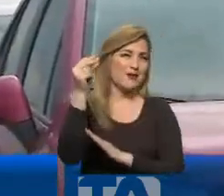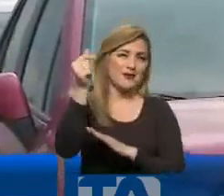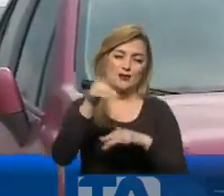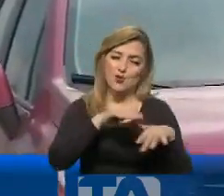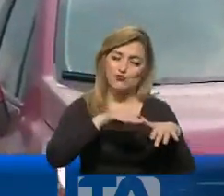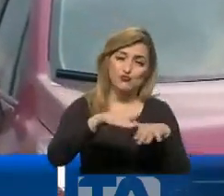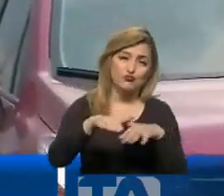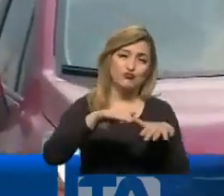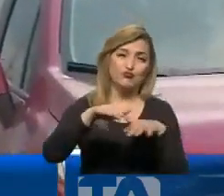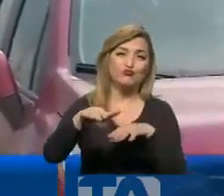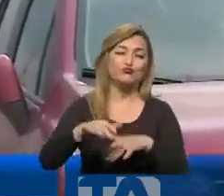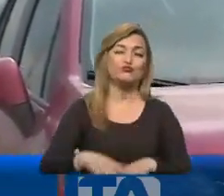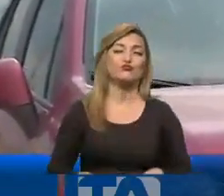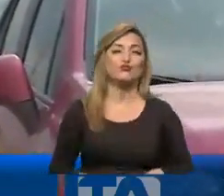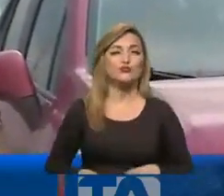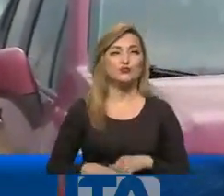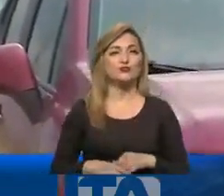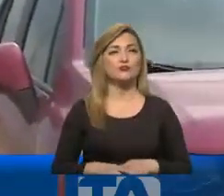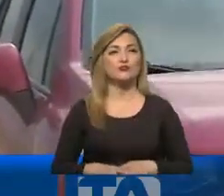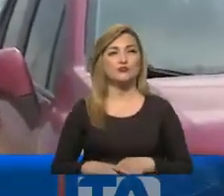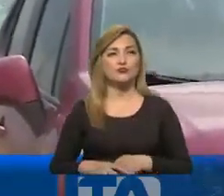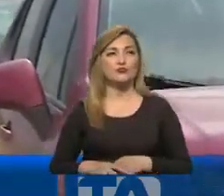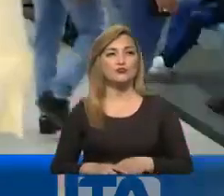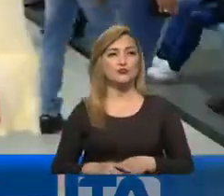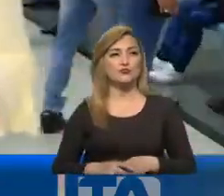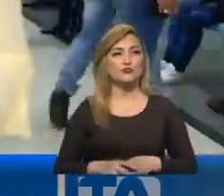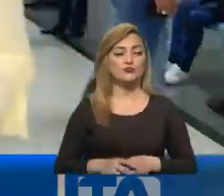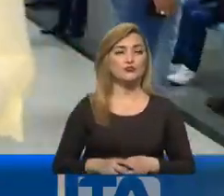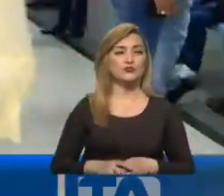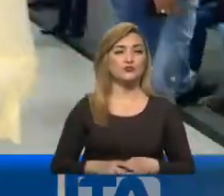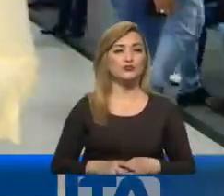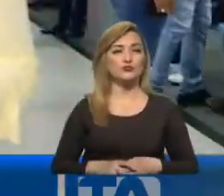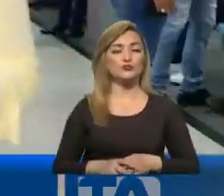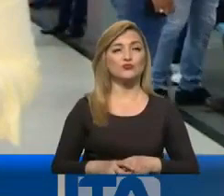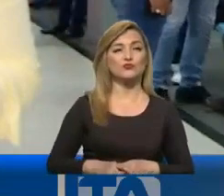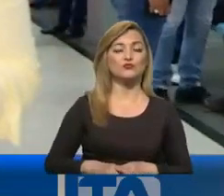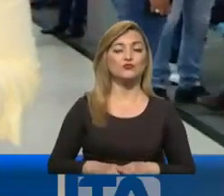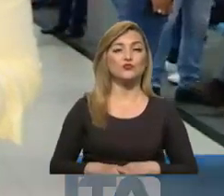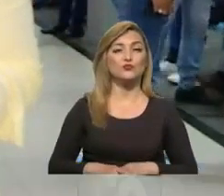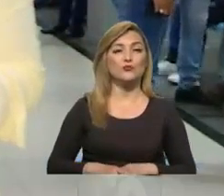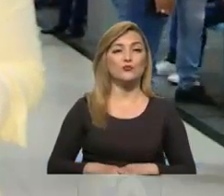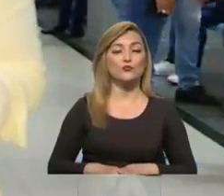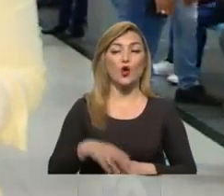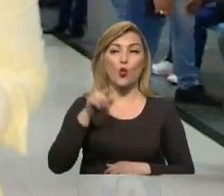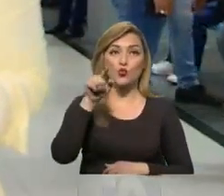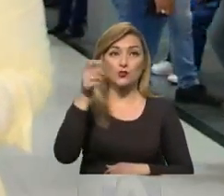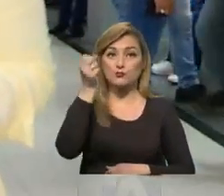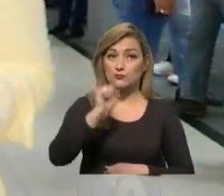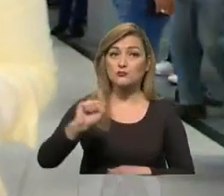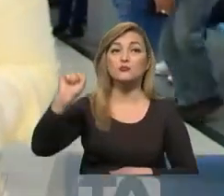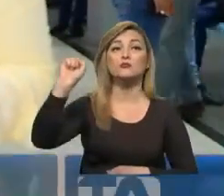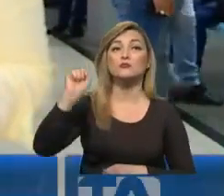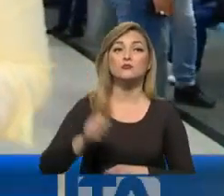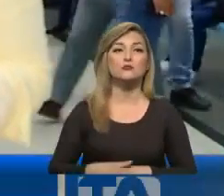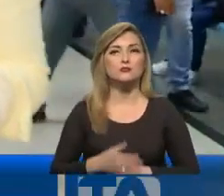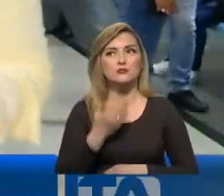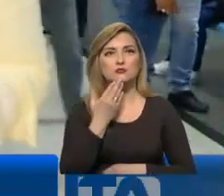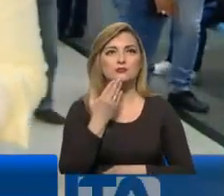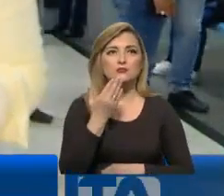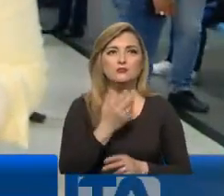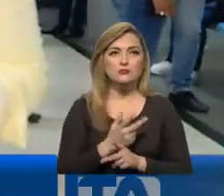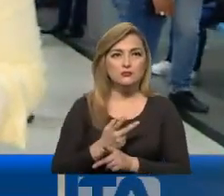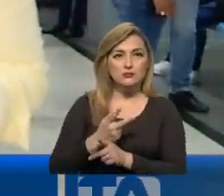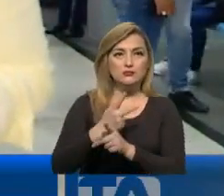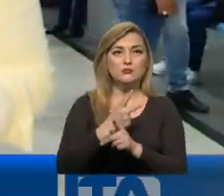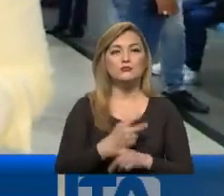evitar que las carreteras se congestionen. Y pues vale la pena decirles que si usted va a viajar, lo haga, pero con